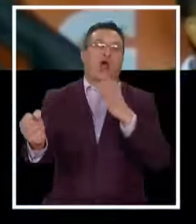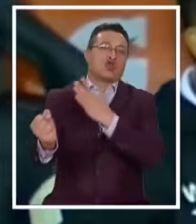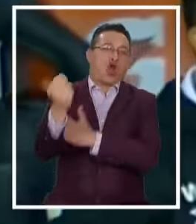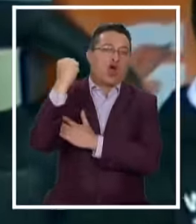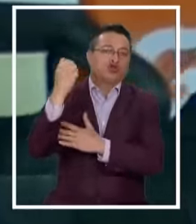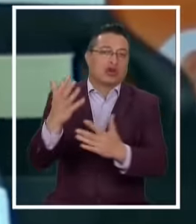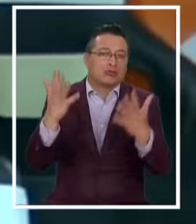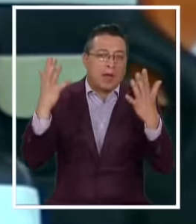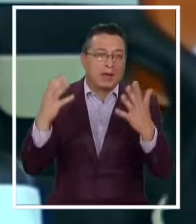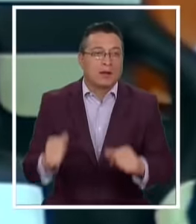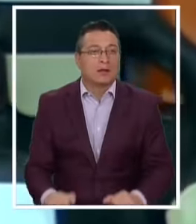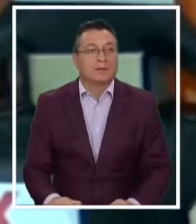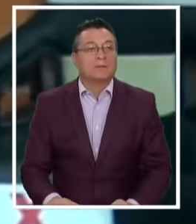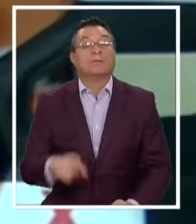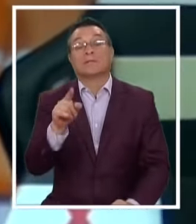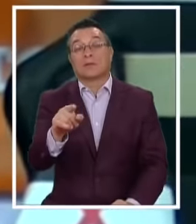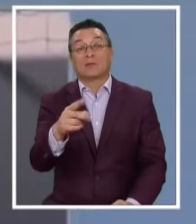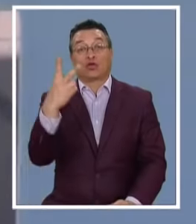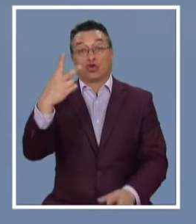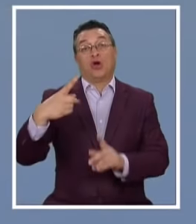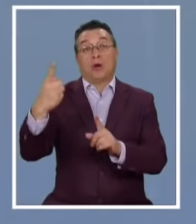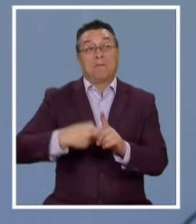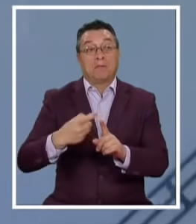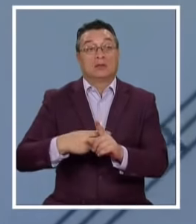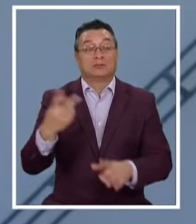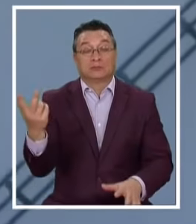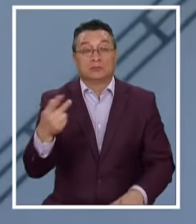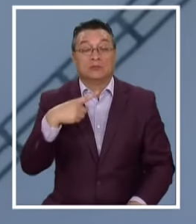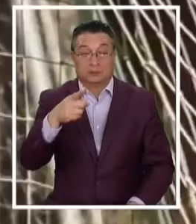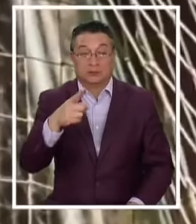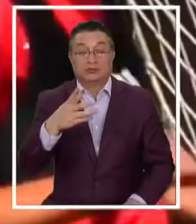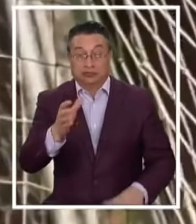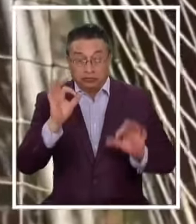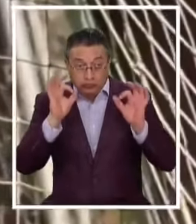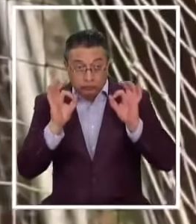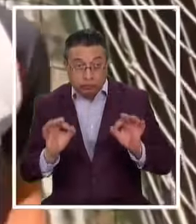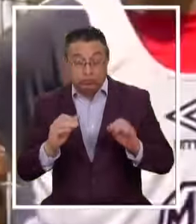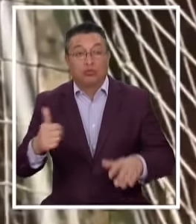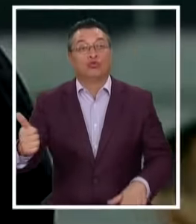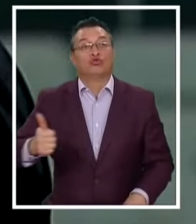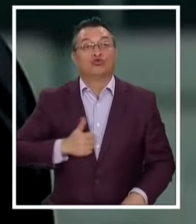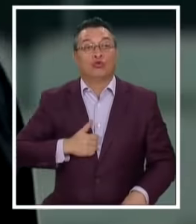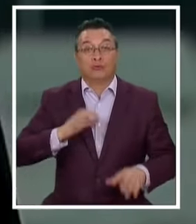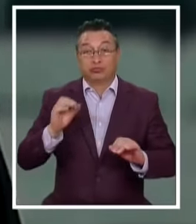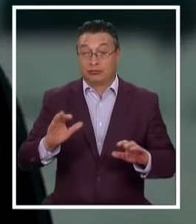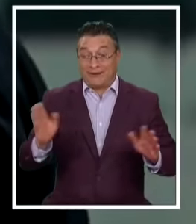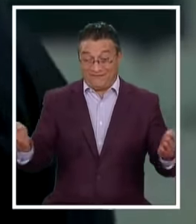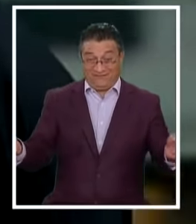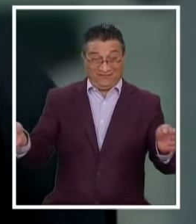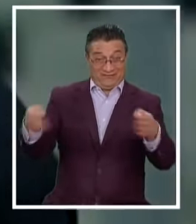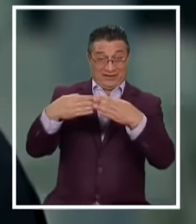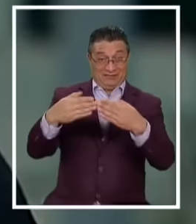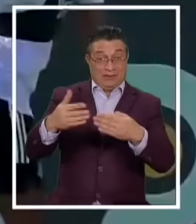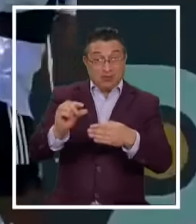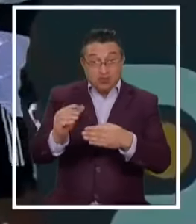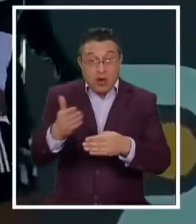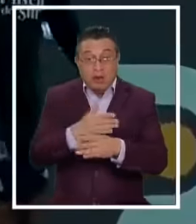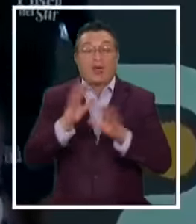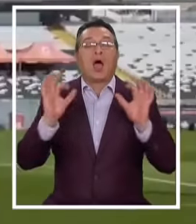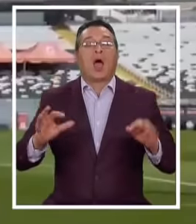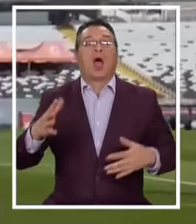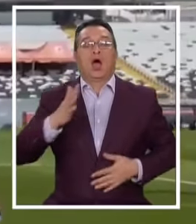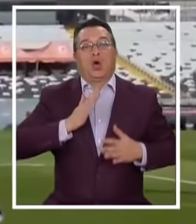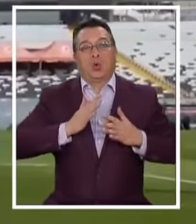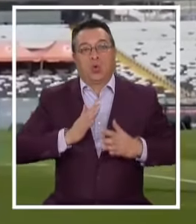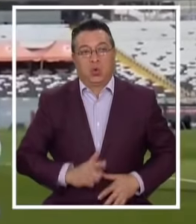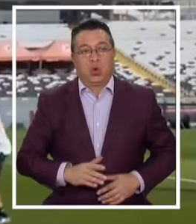Luego de casi Dos meses De enojos Al santafesino Le cumplieron Antes del cierre Del libro de pases Afloraron Las sonrisas